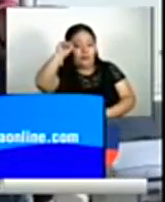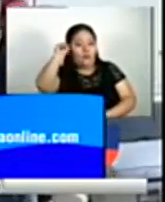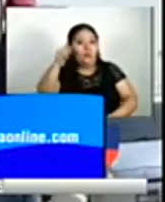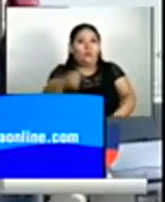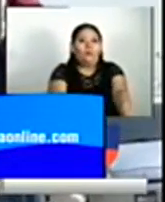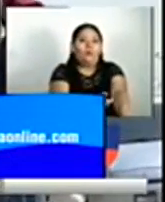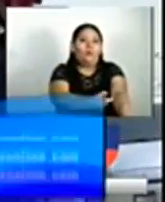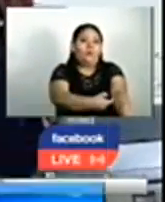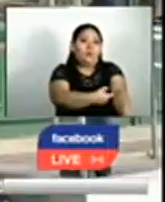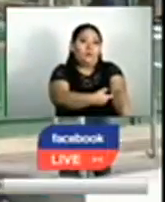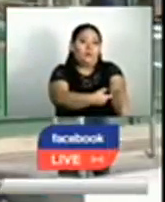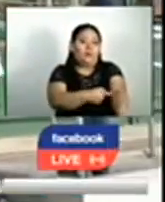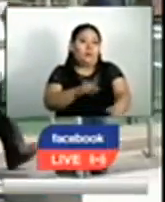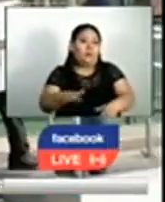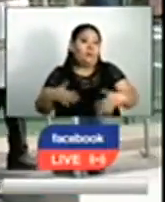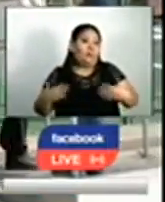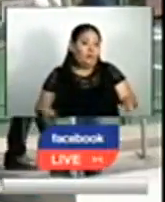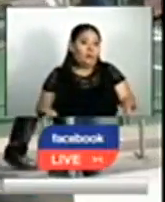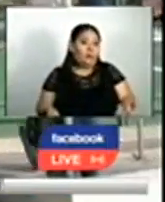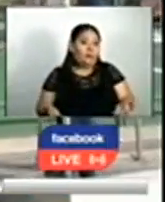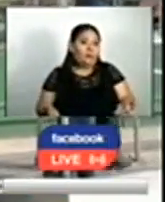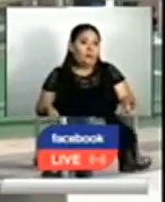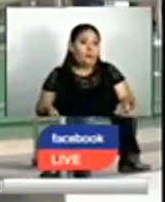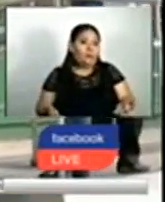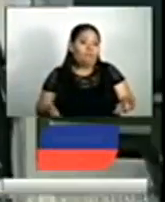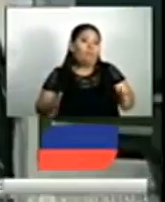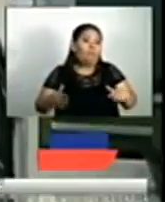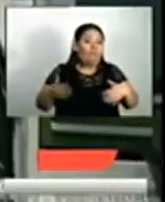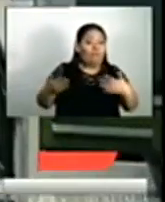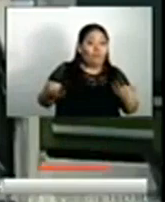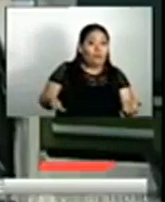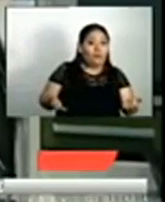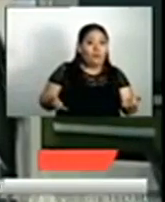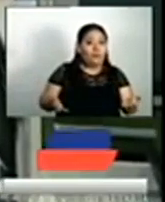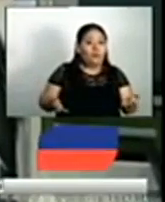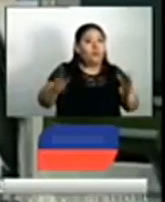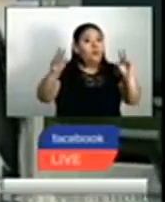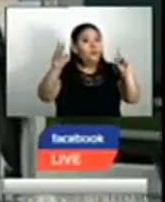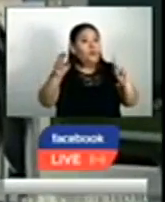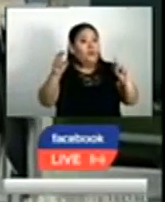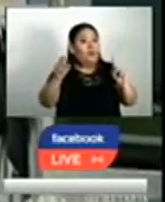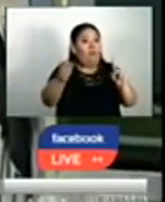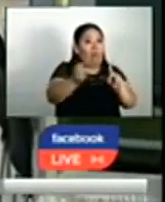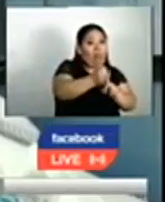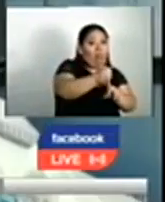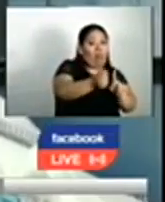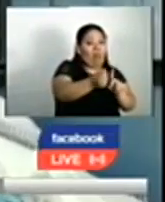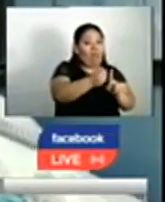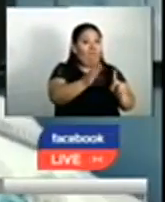pública de hospitales por puestos, por supuestos, mejor dicho, maltratos laborales.